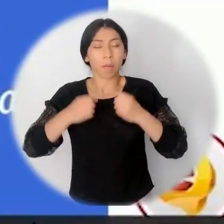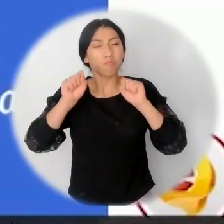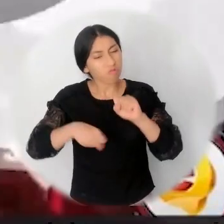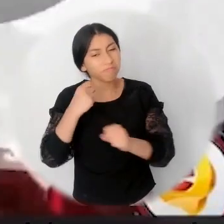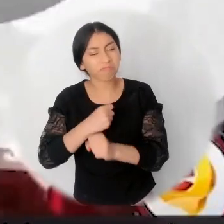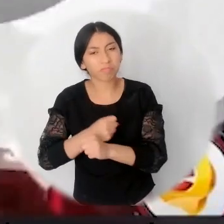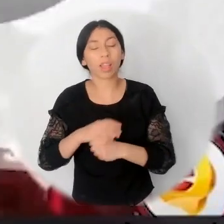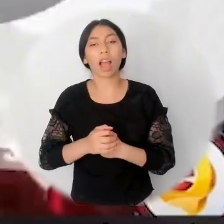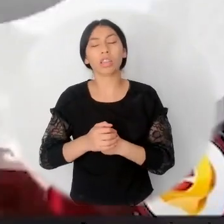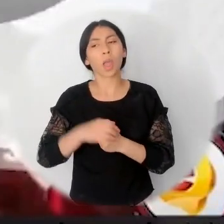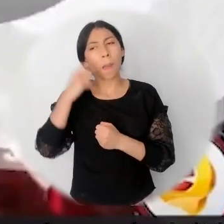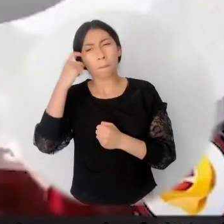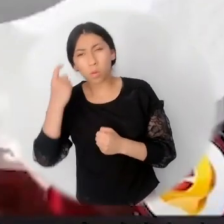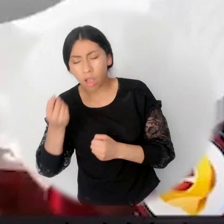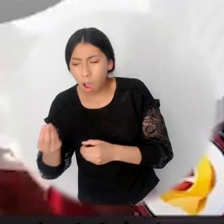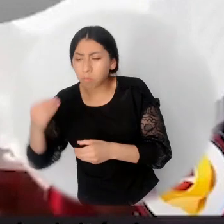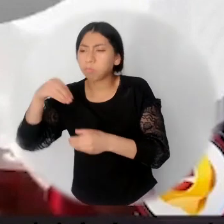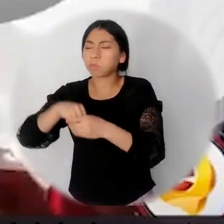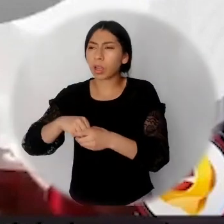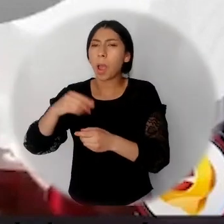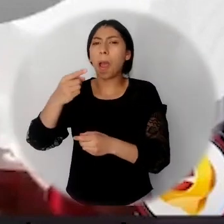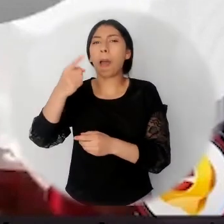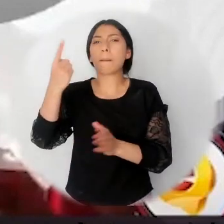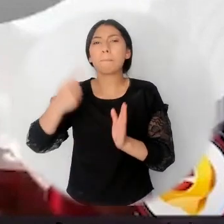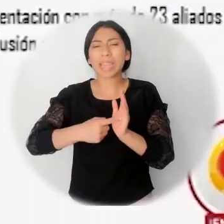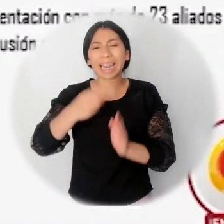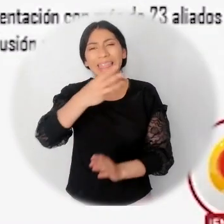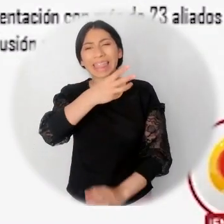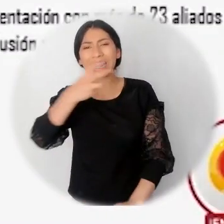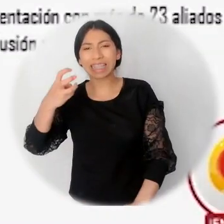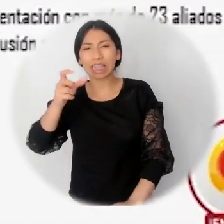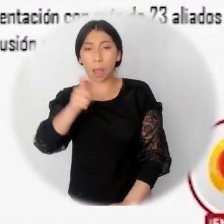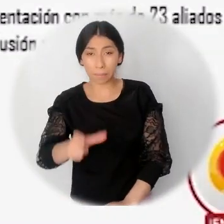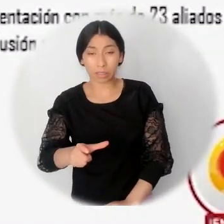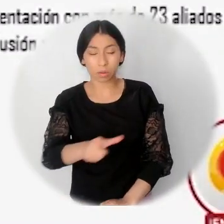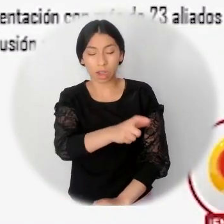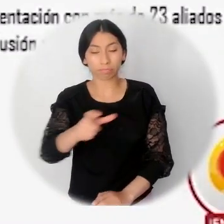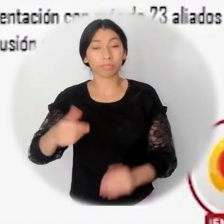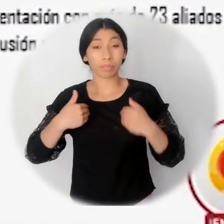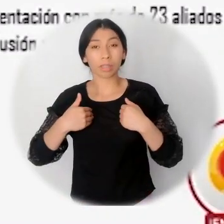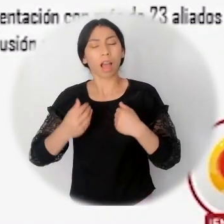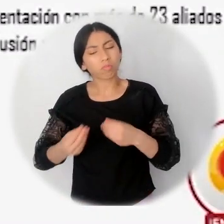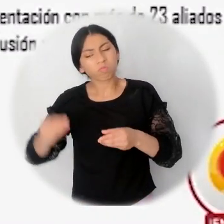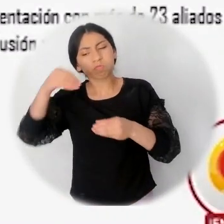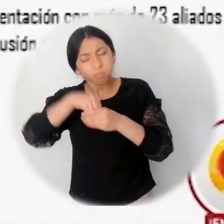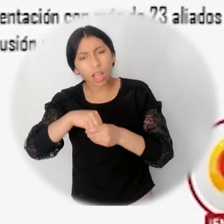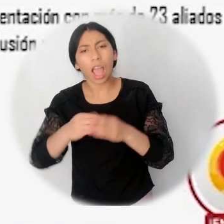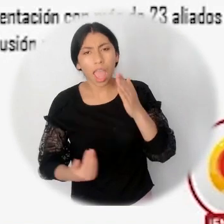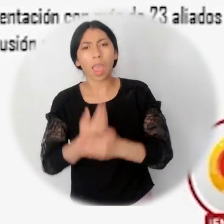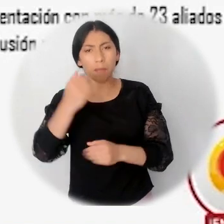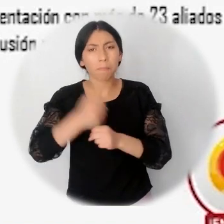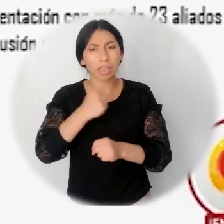Público de Empleo, USAID y OIM, busca incluir laboralmente a 1.300 víctimas del conflicto. Esta iniciativa pretende mitigar las dificultades